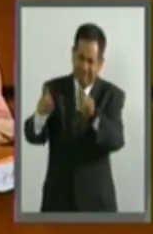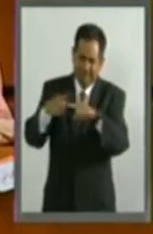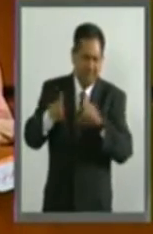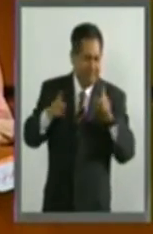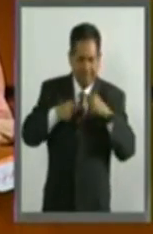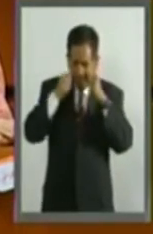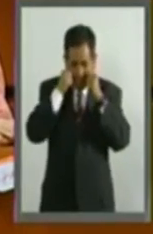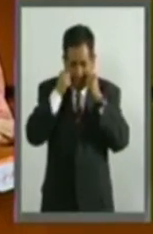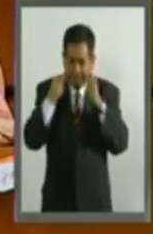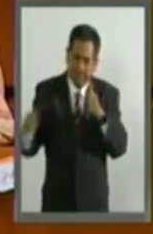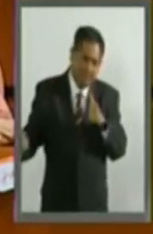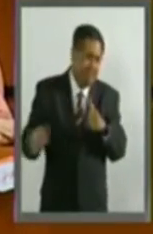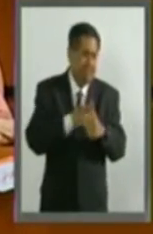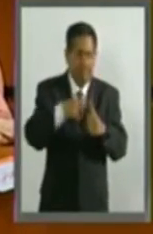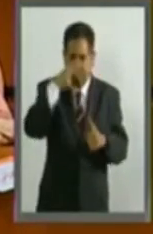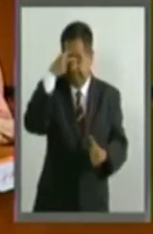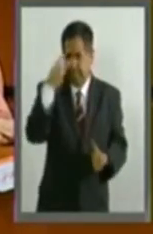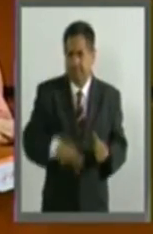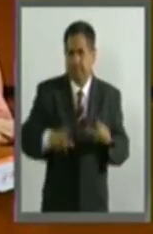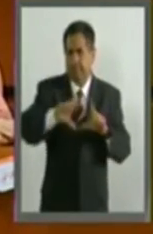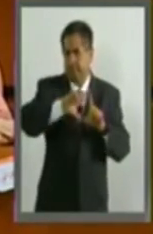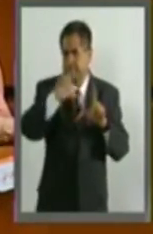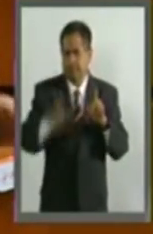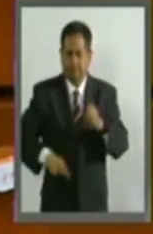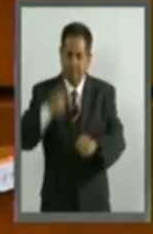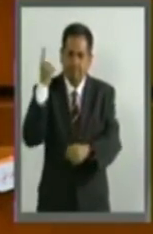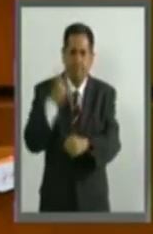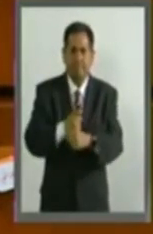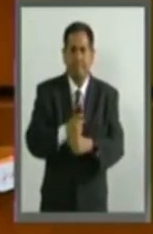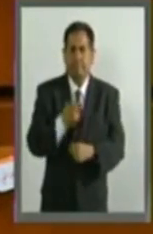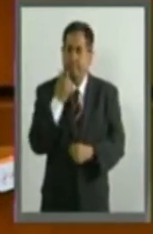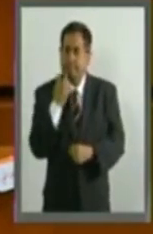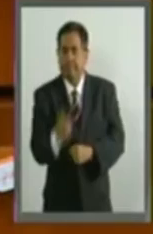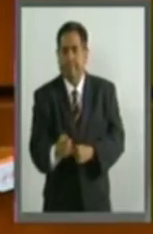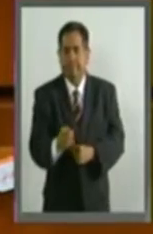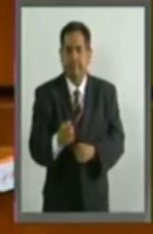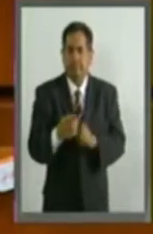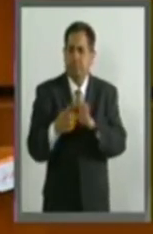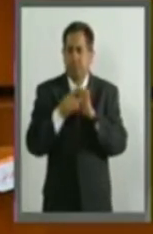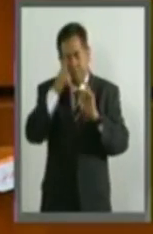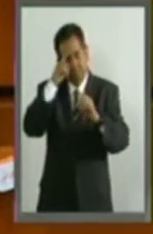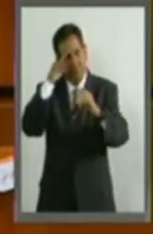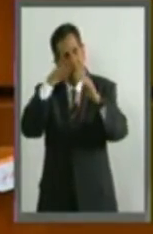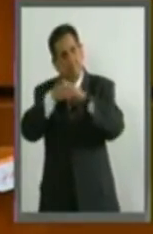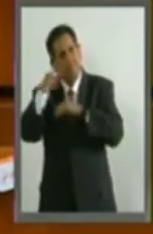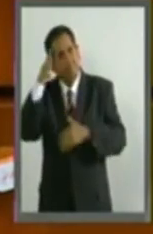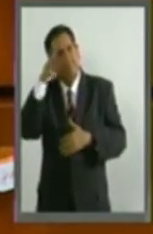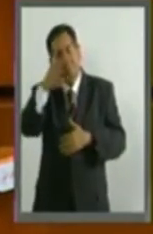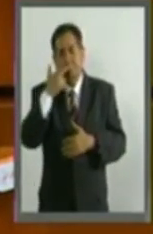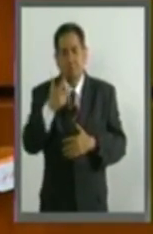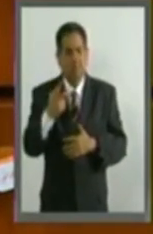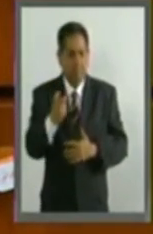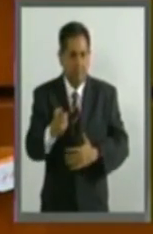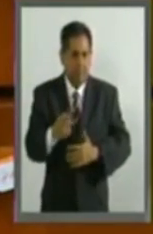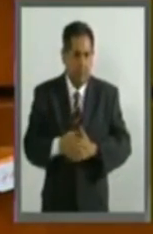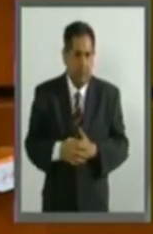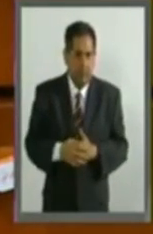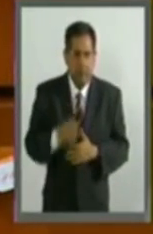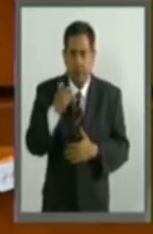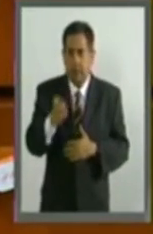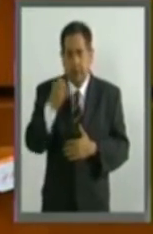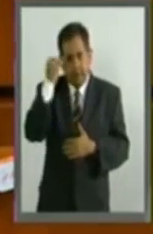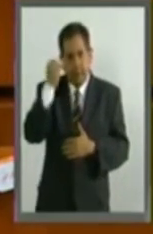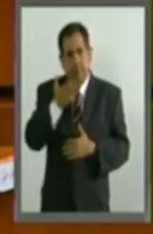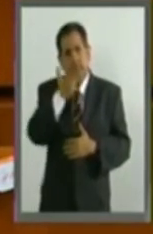confronte, o que nos condicione nuestra visión. Como nunca. Y en ese contexto,